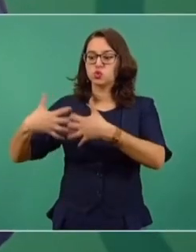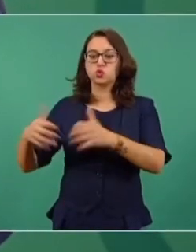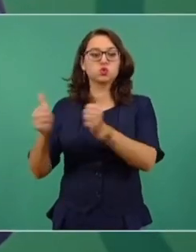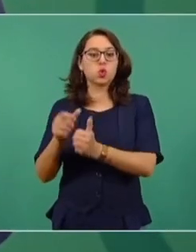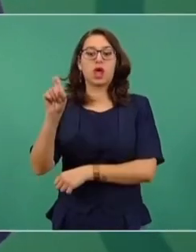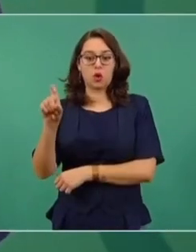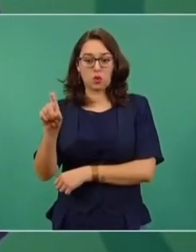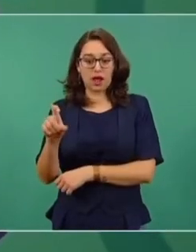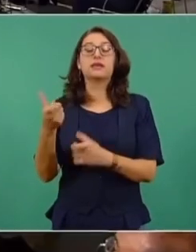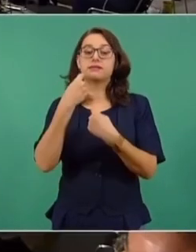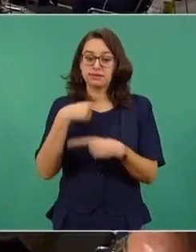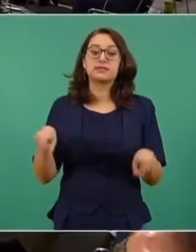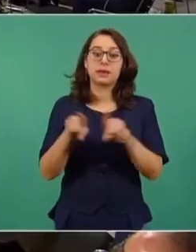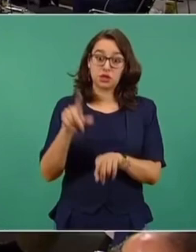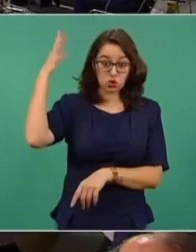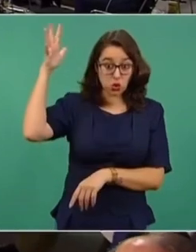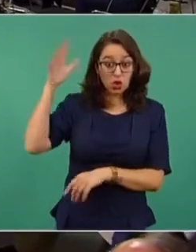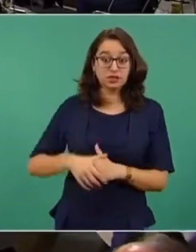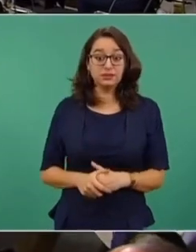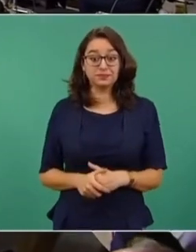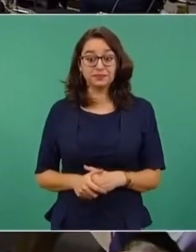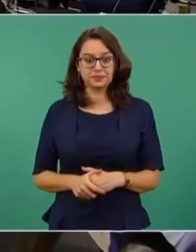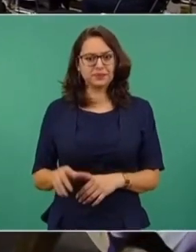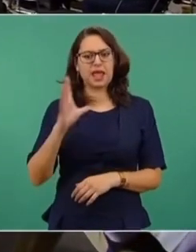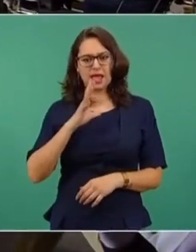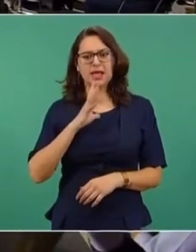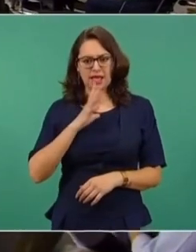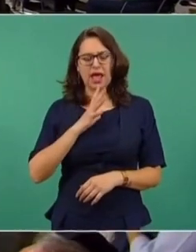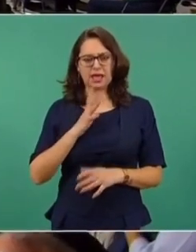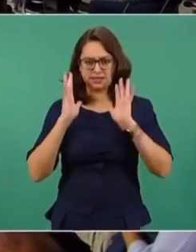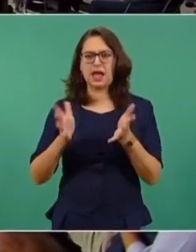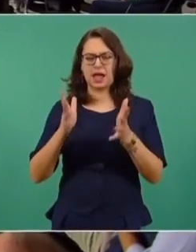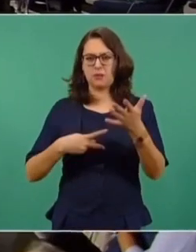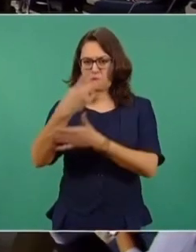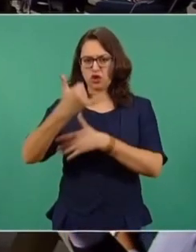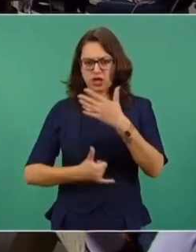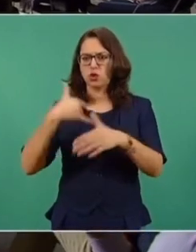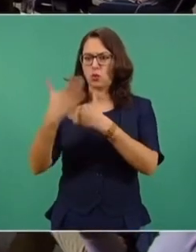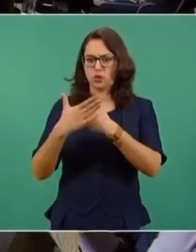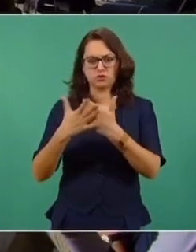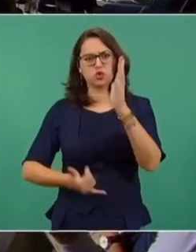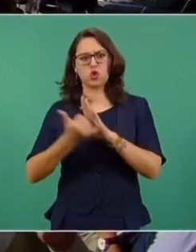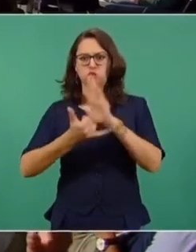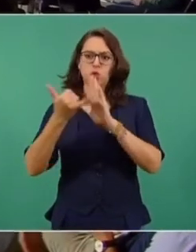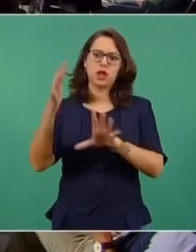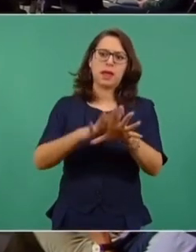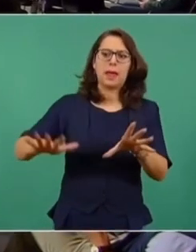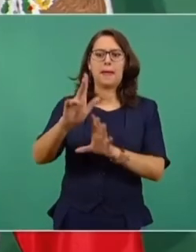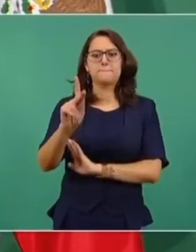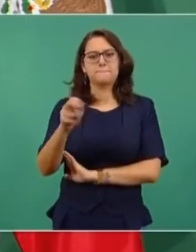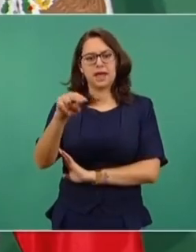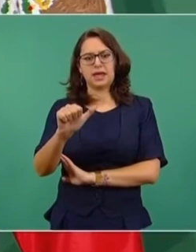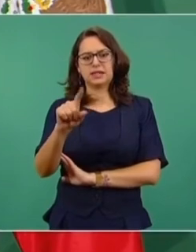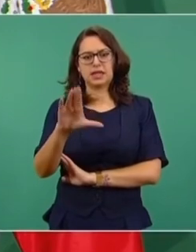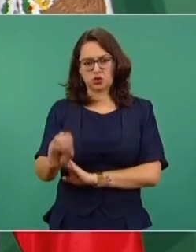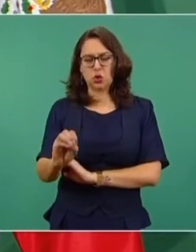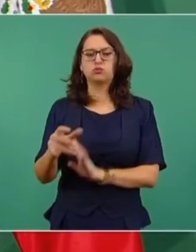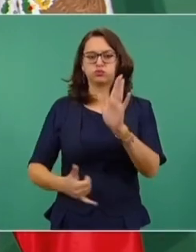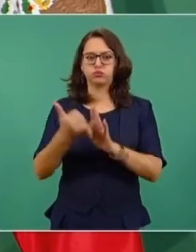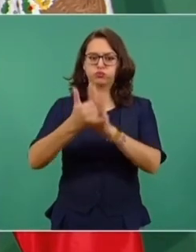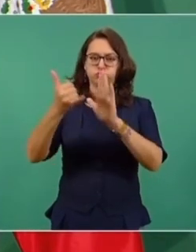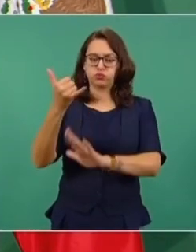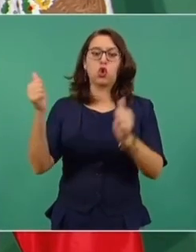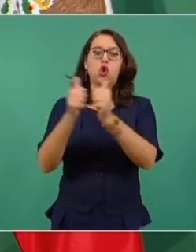de generación de energía solar. Tenemos un parque proyectado para Peñasco, para producir energía